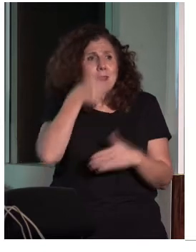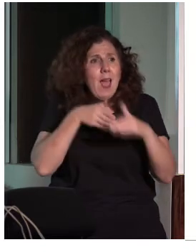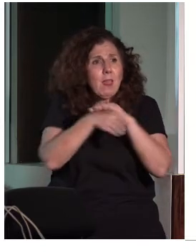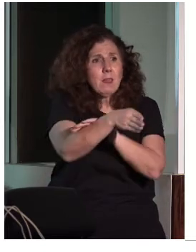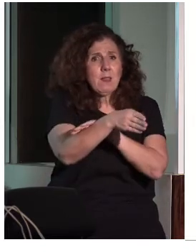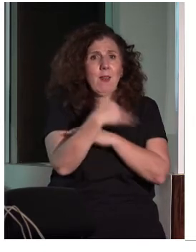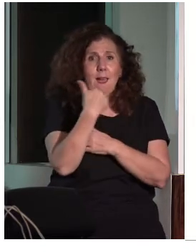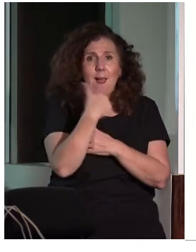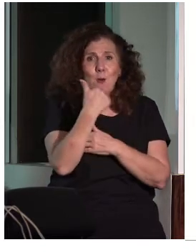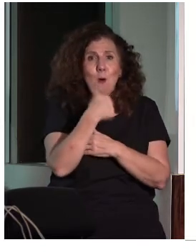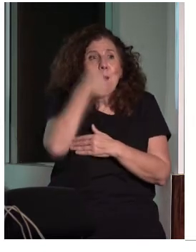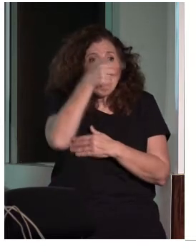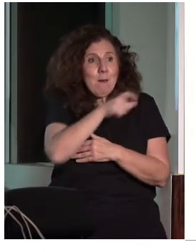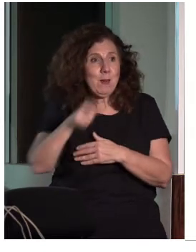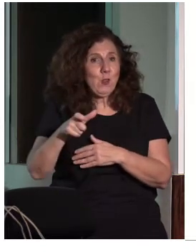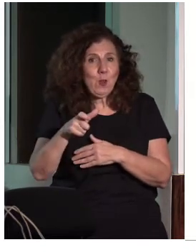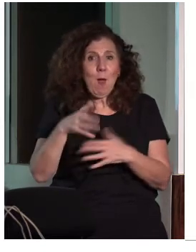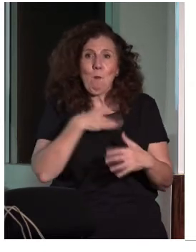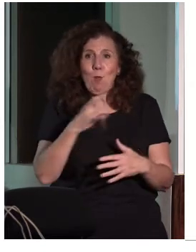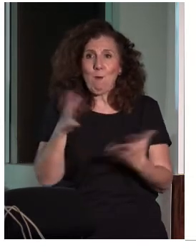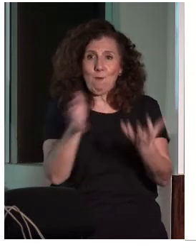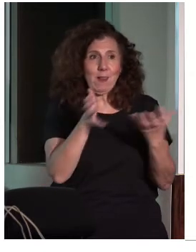un acto, más personas nos vamos a beneficiar de él.